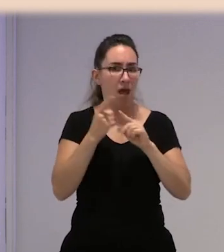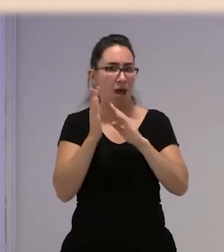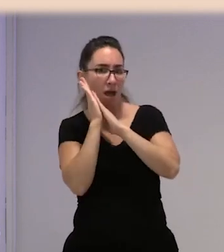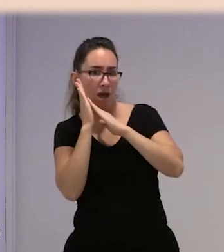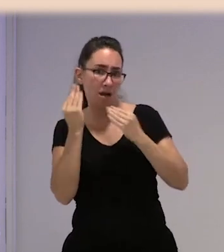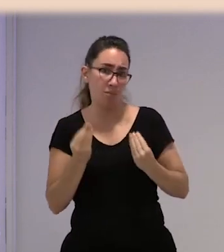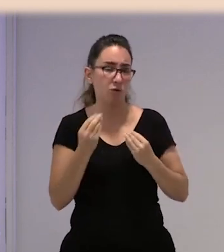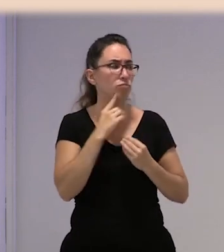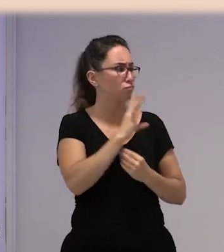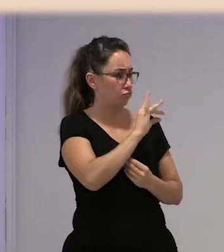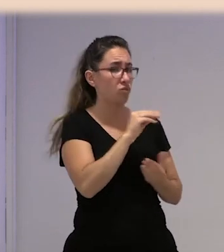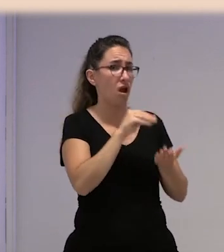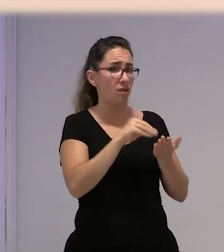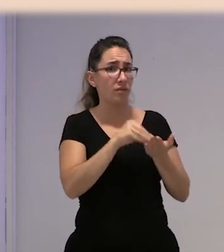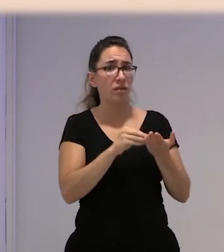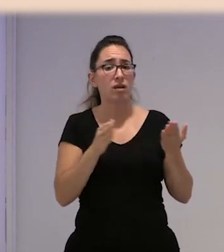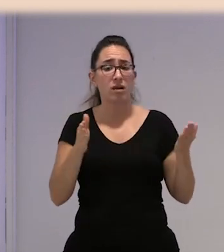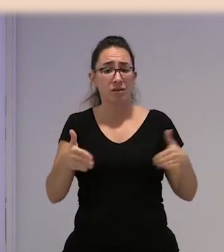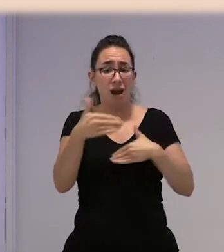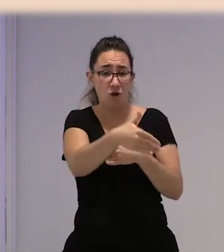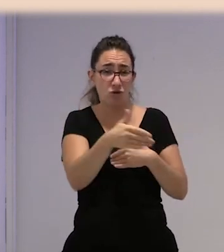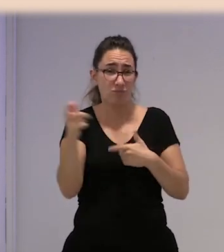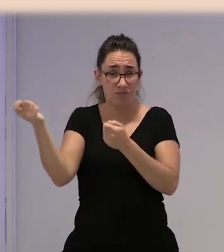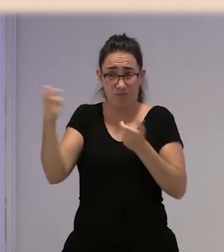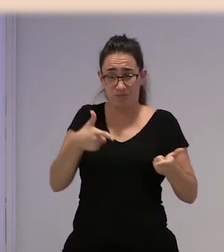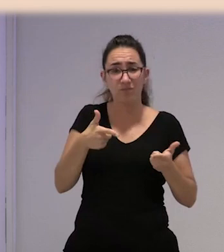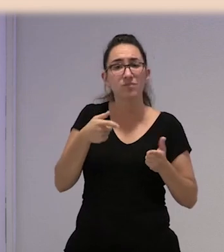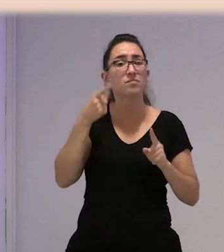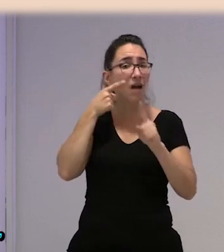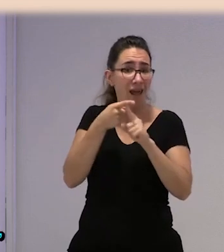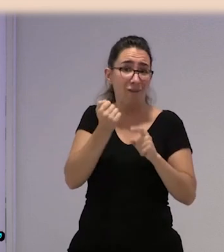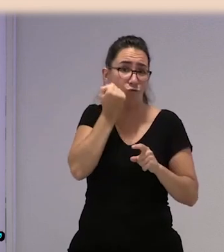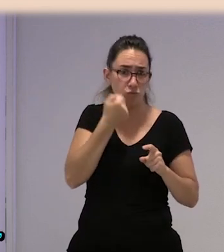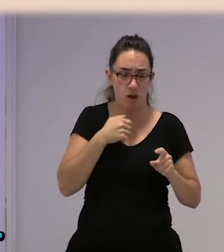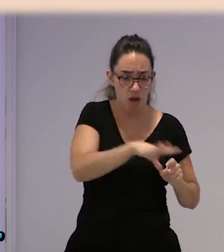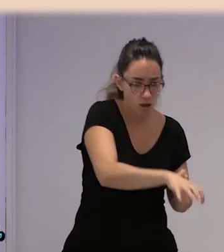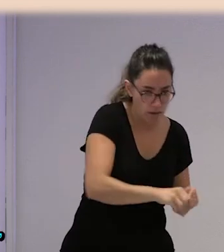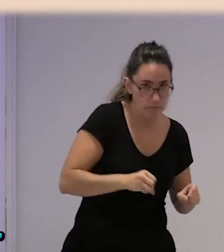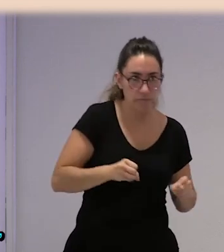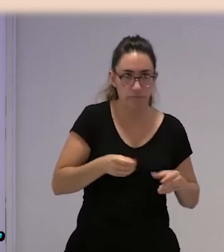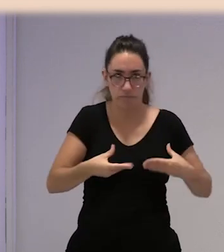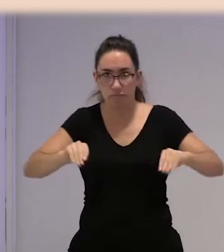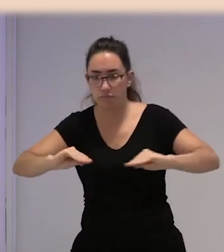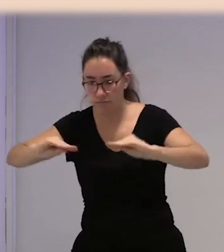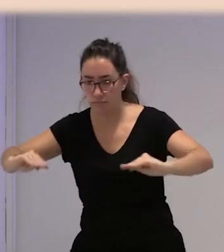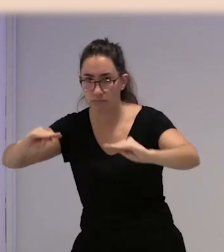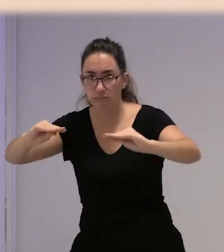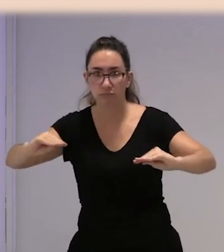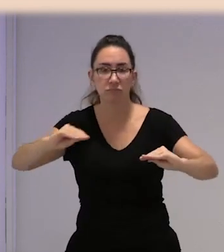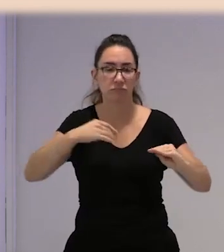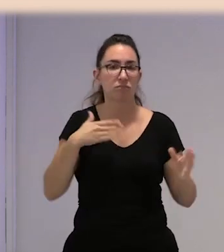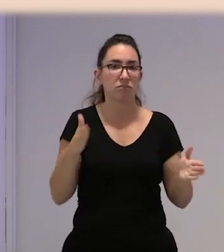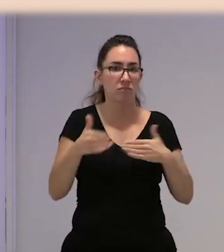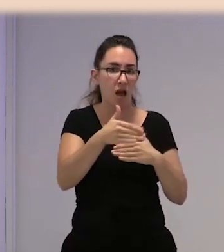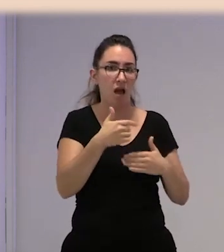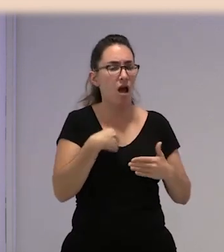De hecho, se llevaban los cartones de las tarrinas que nos traían allí para coger fruta, cuando una vez que terminaba con las tarrinas, me pedían las cajas,